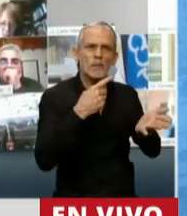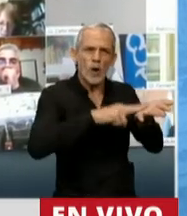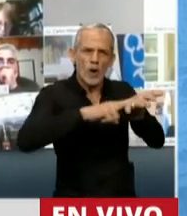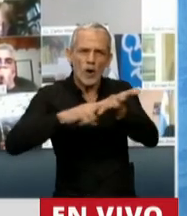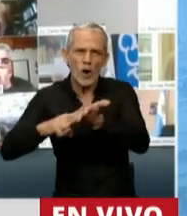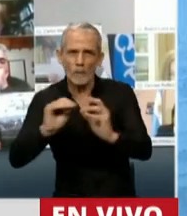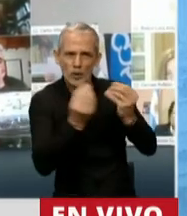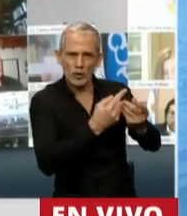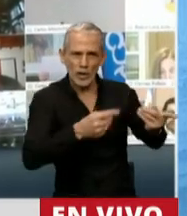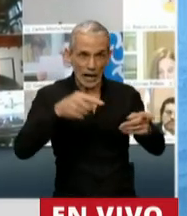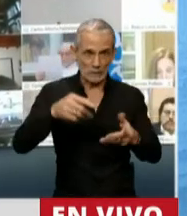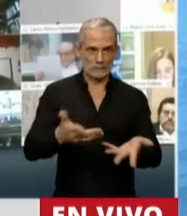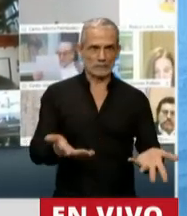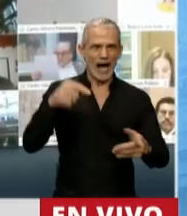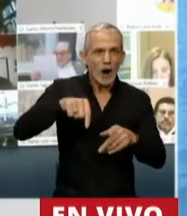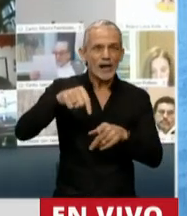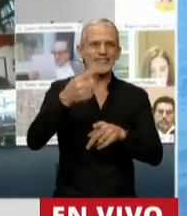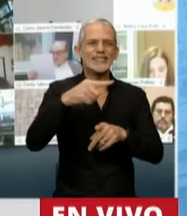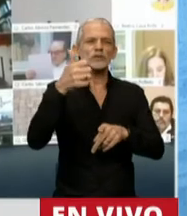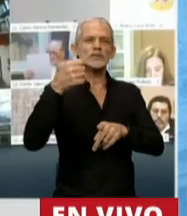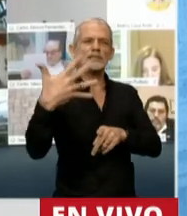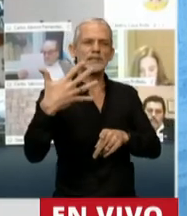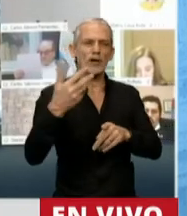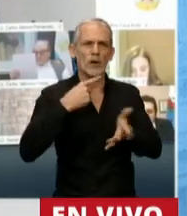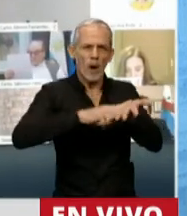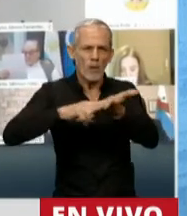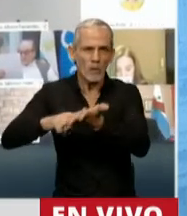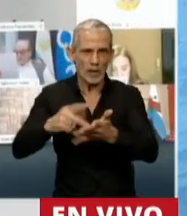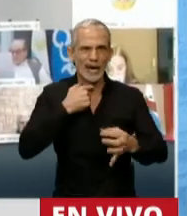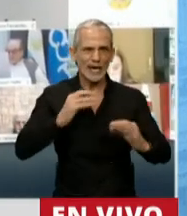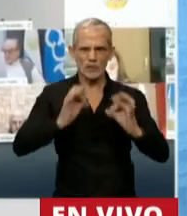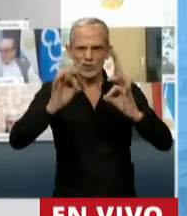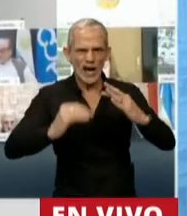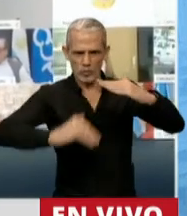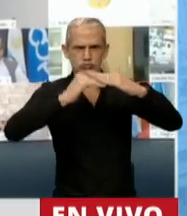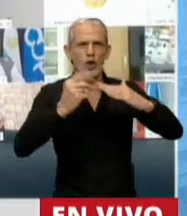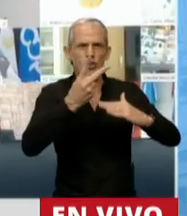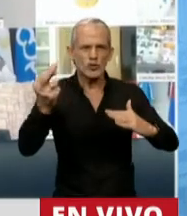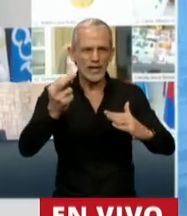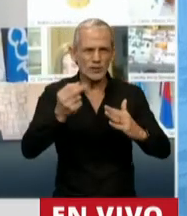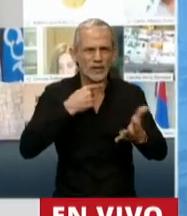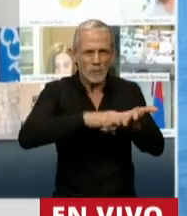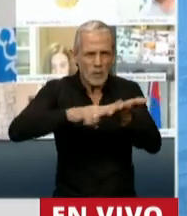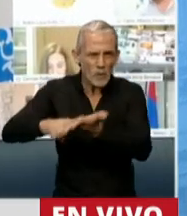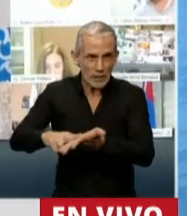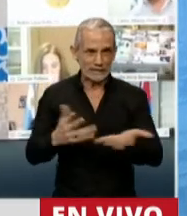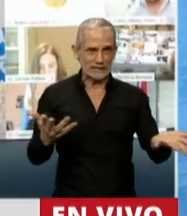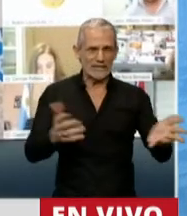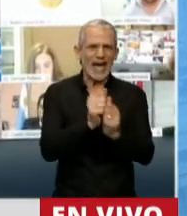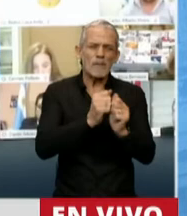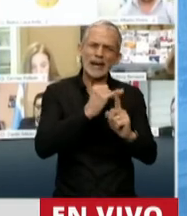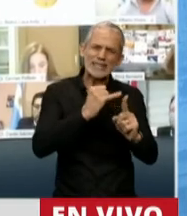La pregunta es si pretendemos llegar a los 200. Una PyME, en promedio,